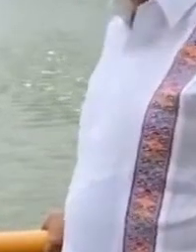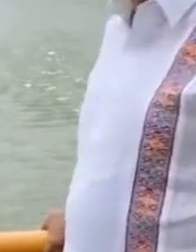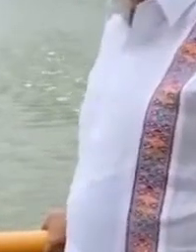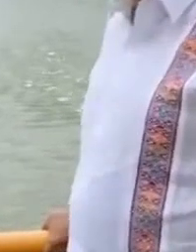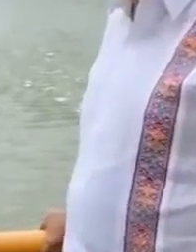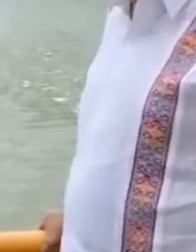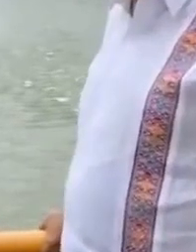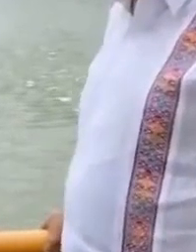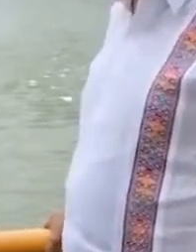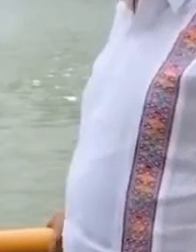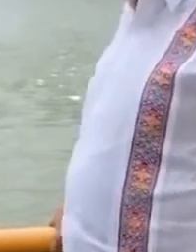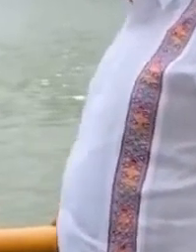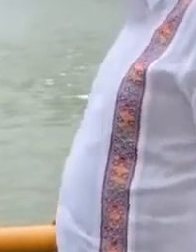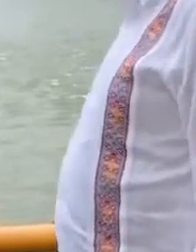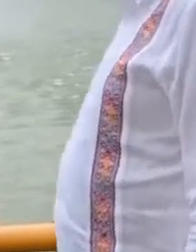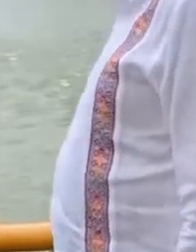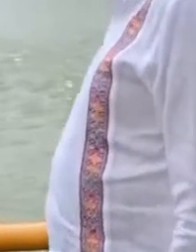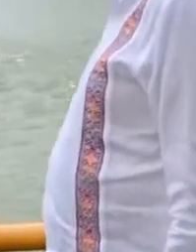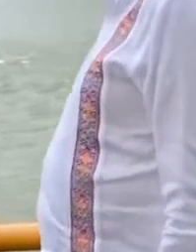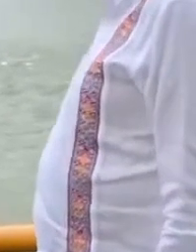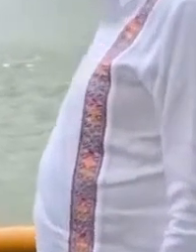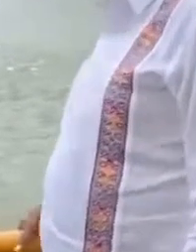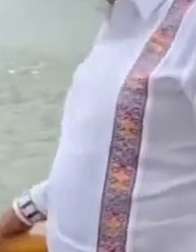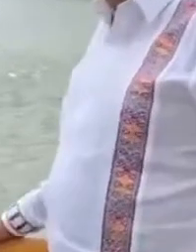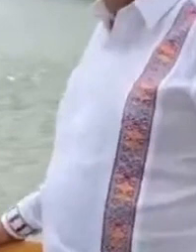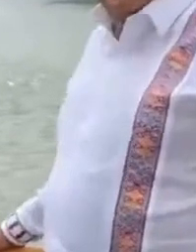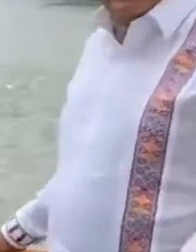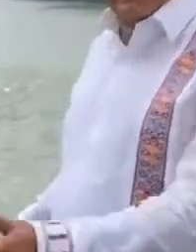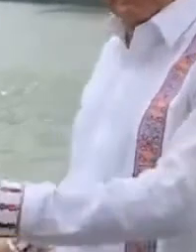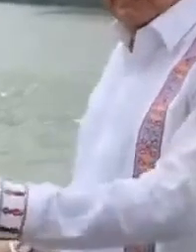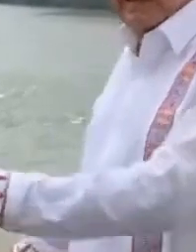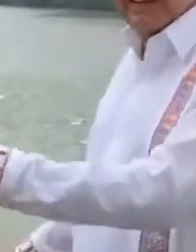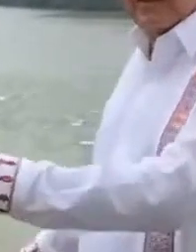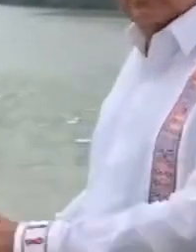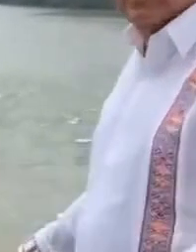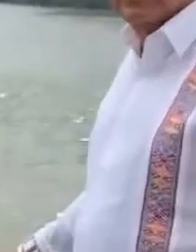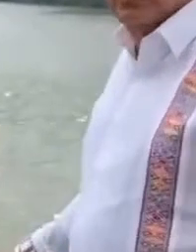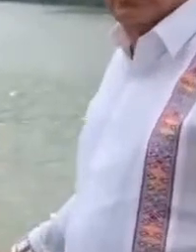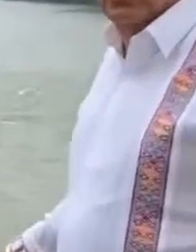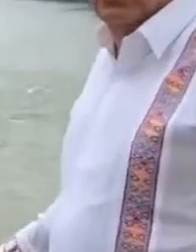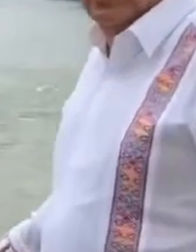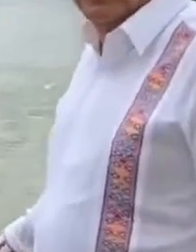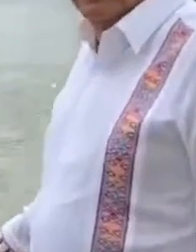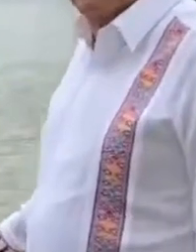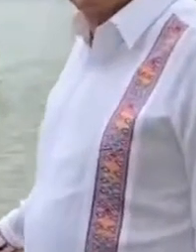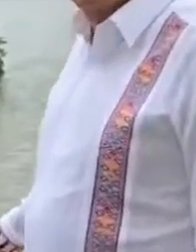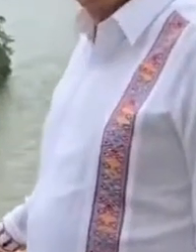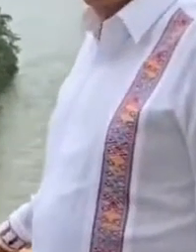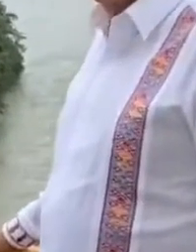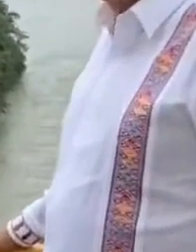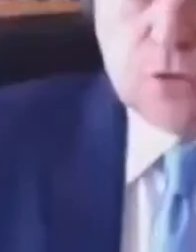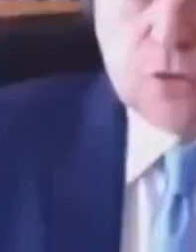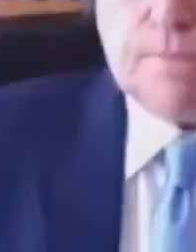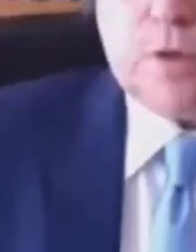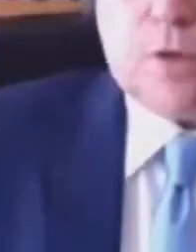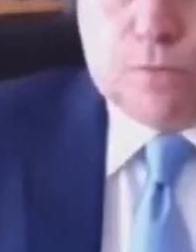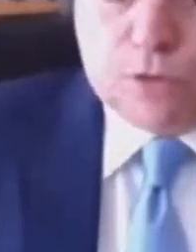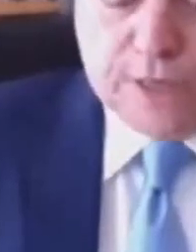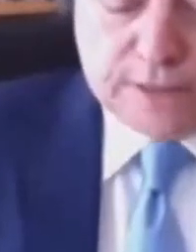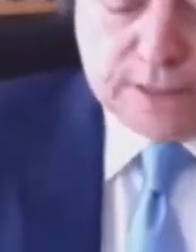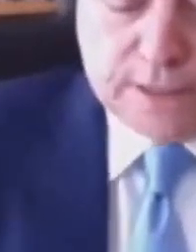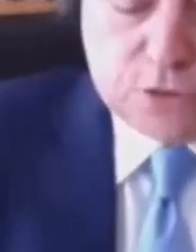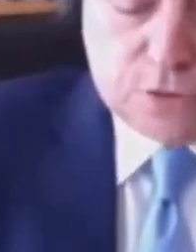claro. También allá. Porque allá no se habla del huachicoleo gringo, pero claro que existe. Y entonces el presidente